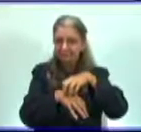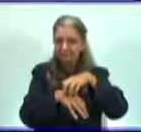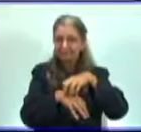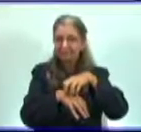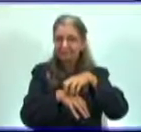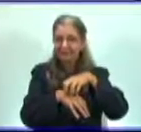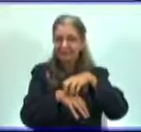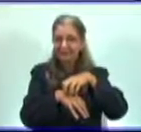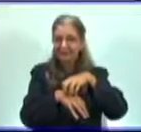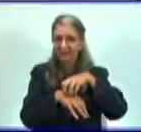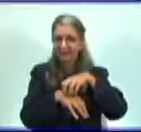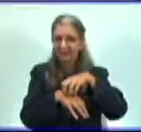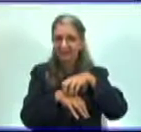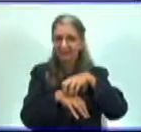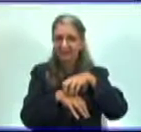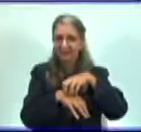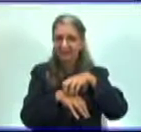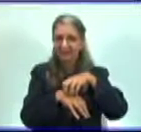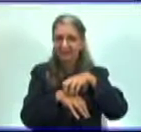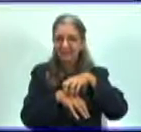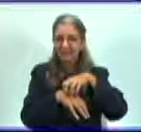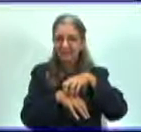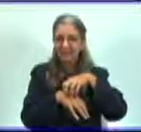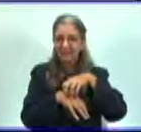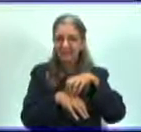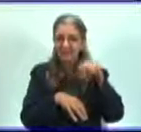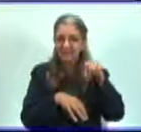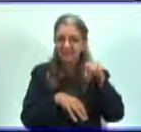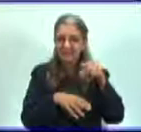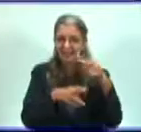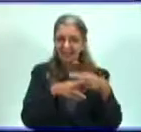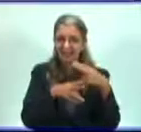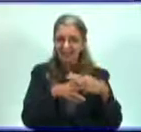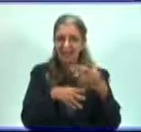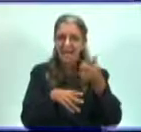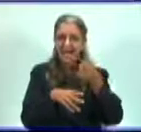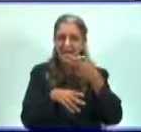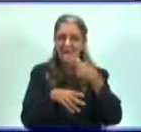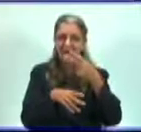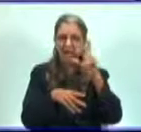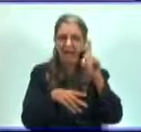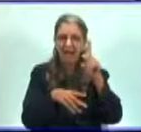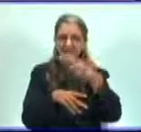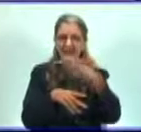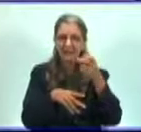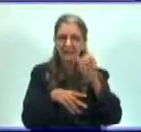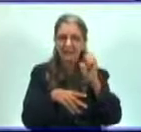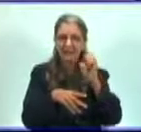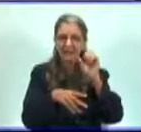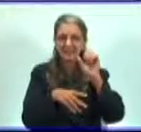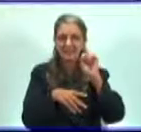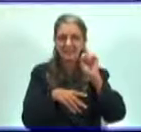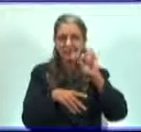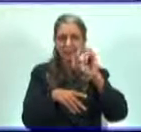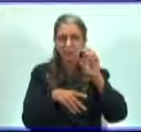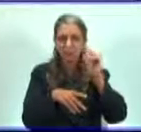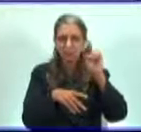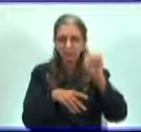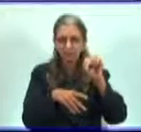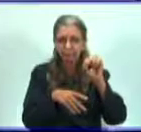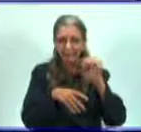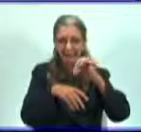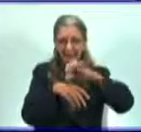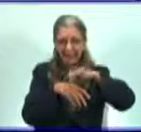que se lo permiten y reafirmamos que esa etapa es adhesión, logra penetrar su contenido